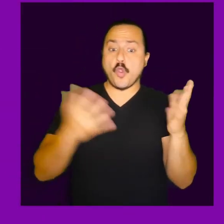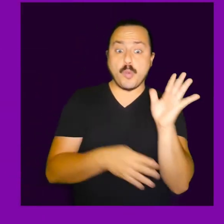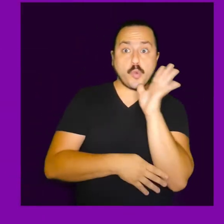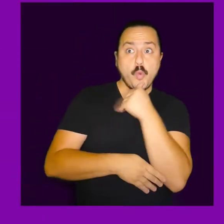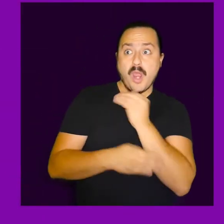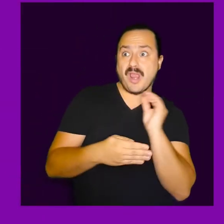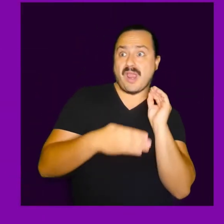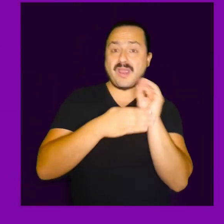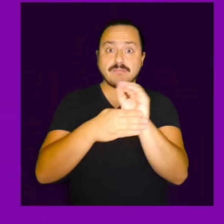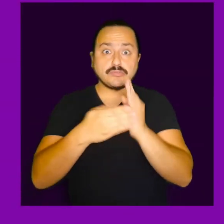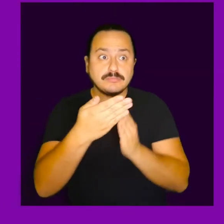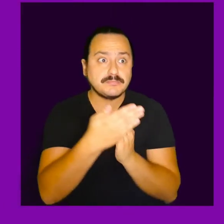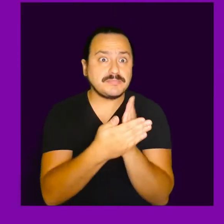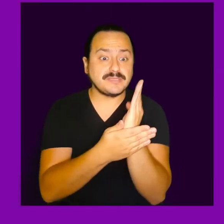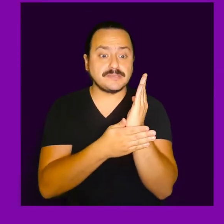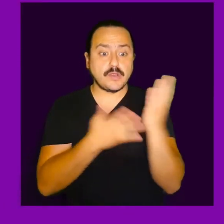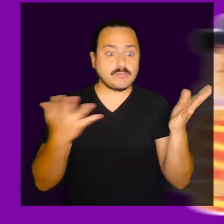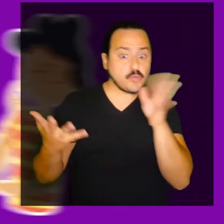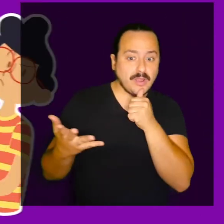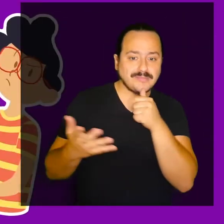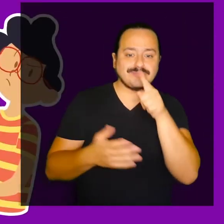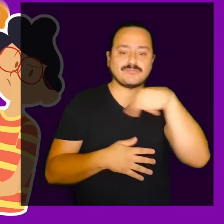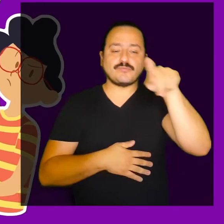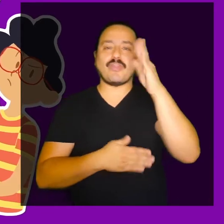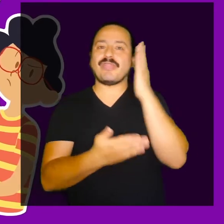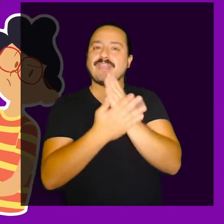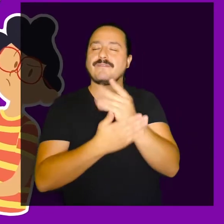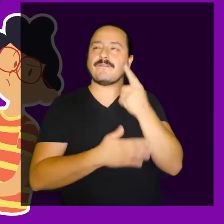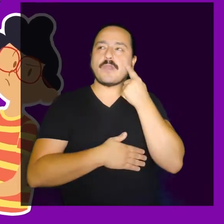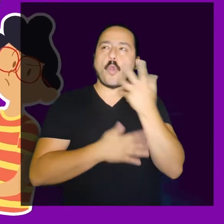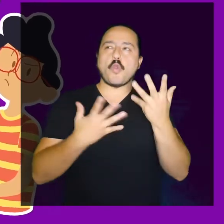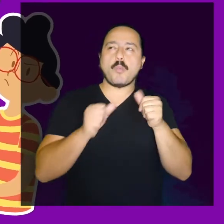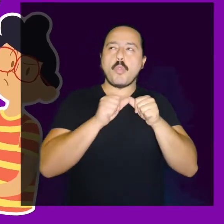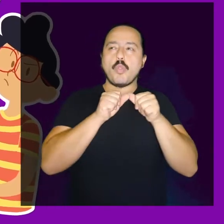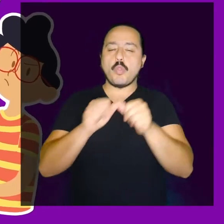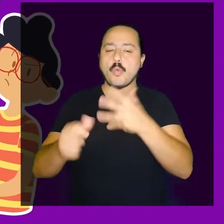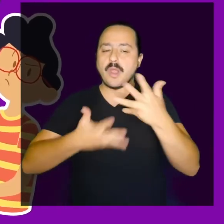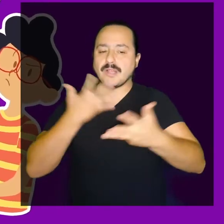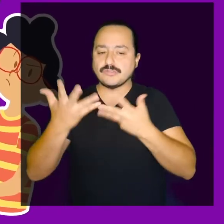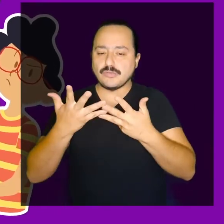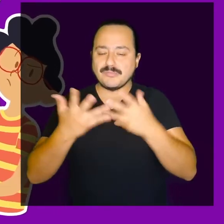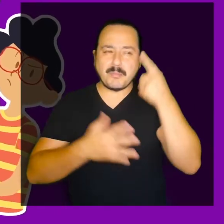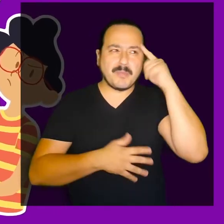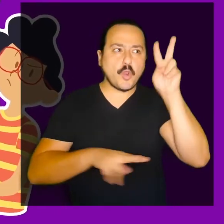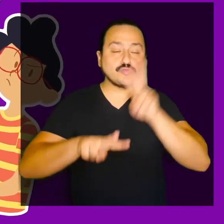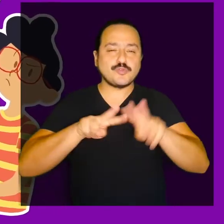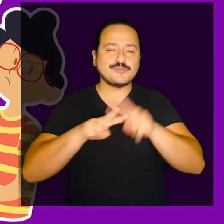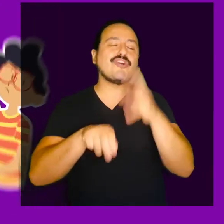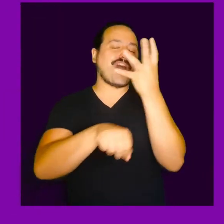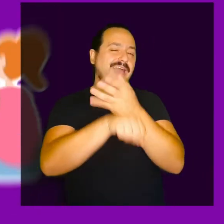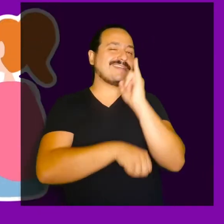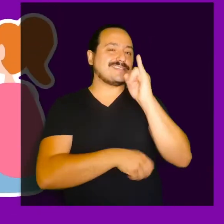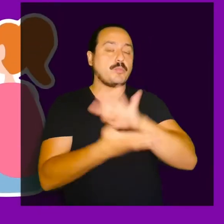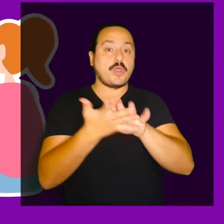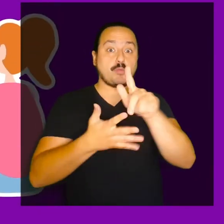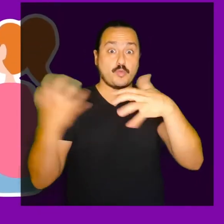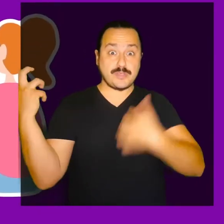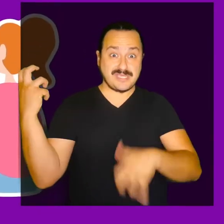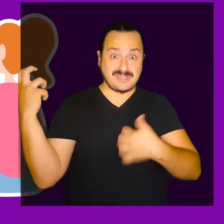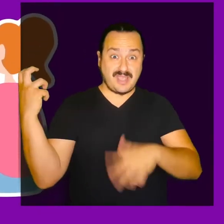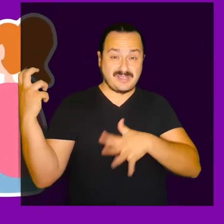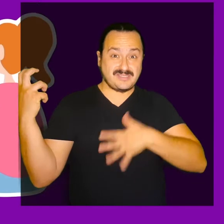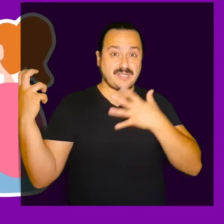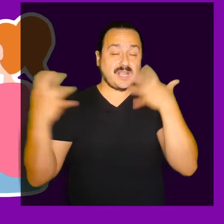Como no se trata de una partitura, no sabes de antemano cuántos tiempos dura cada acorde. Pero esto se puede deducir al